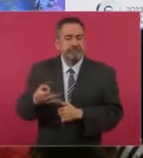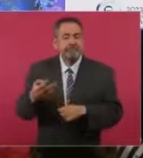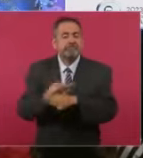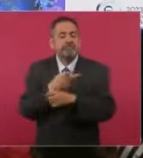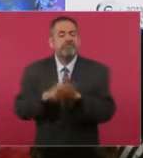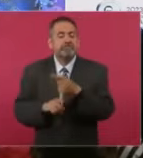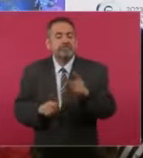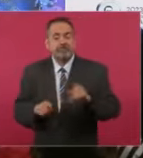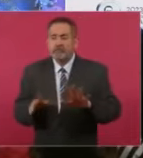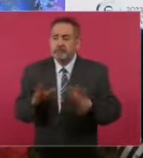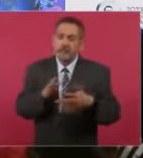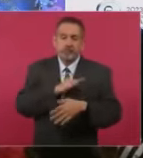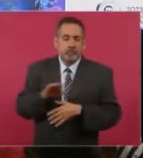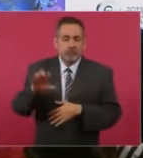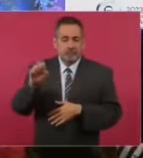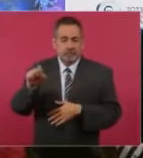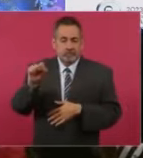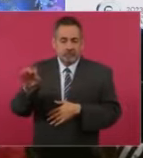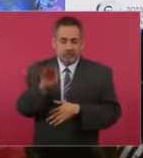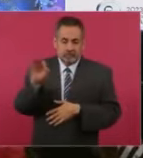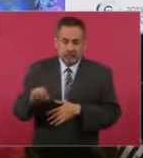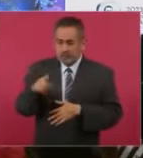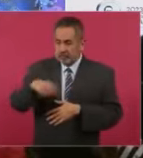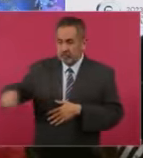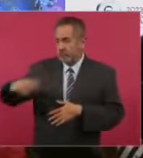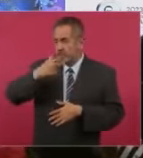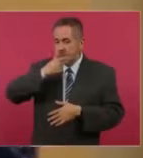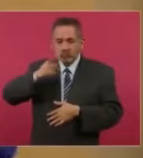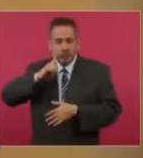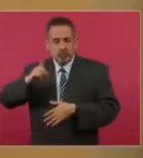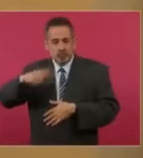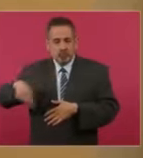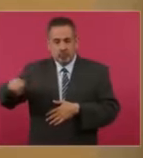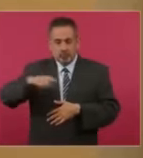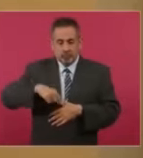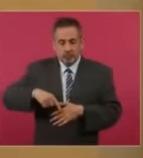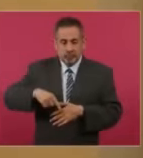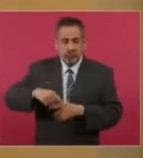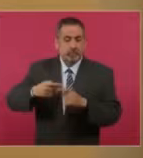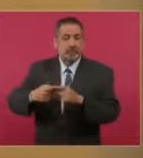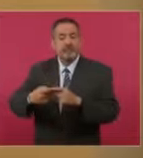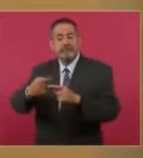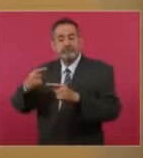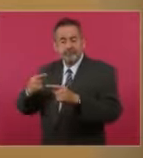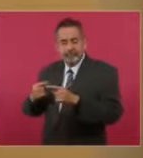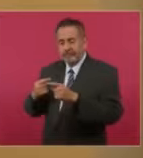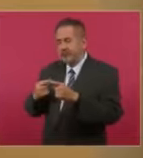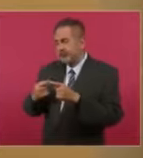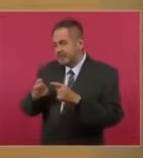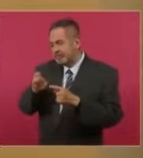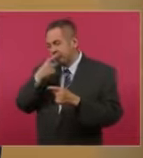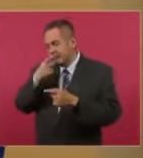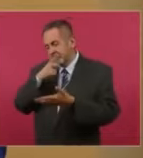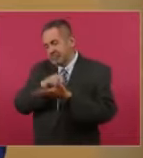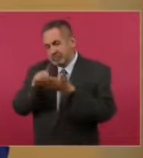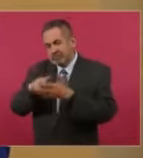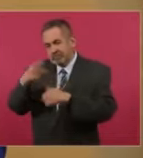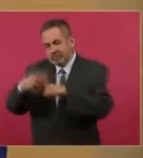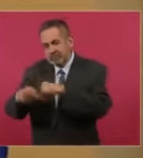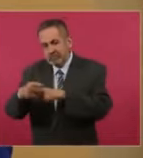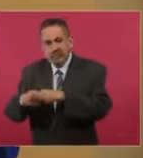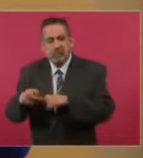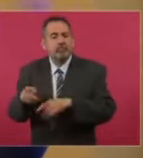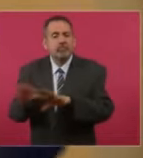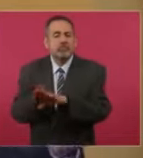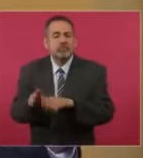prácticamente el 60% de hombres y mujeres que consumían drogas de alto impacto tenían el antecedente de